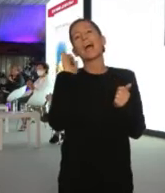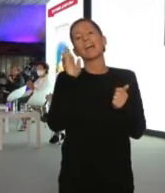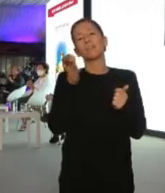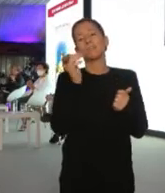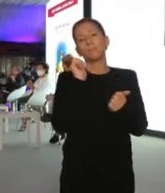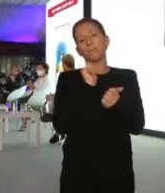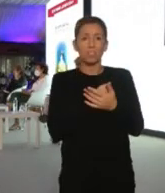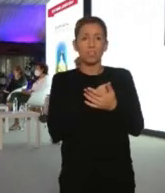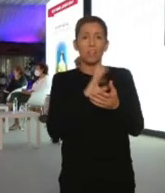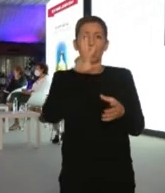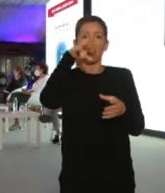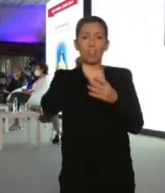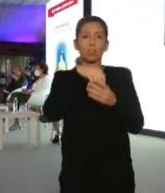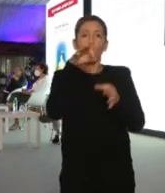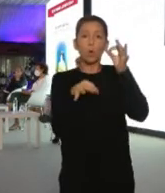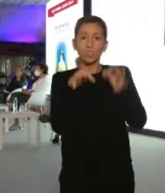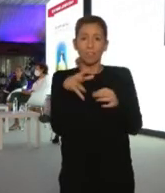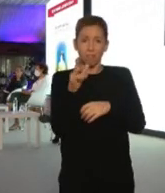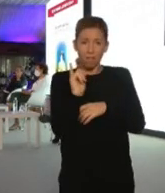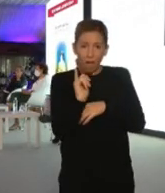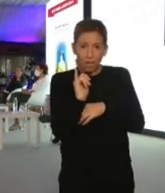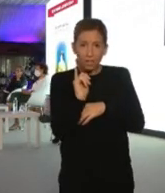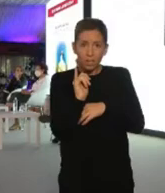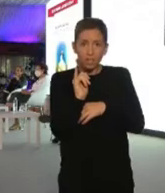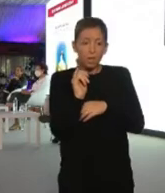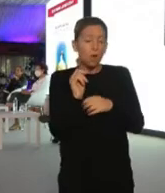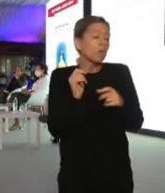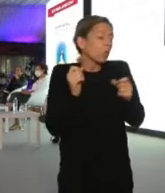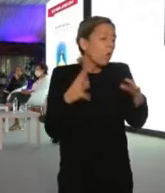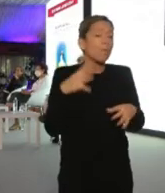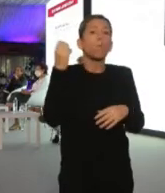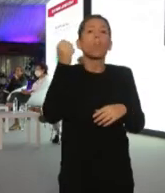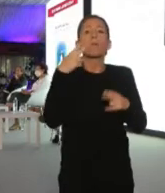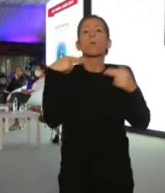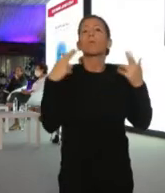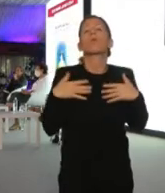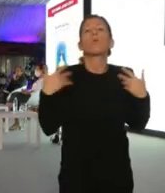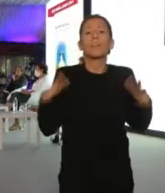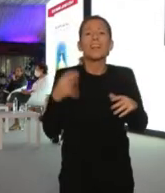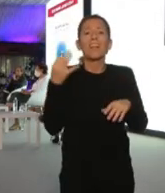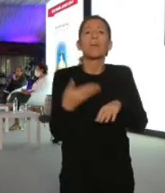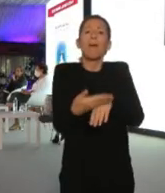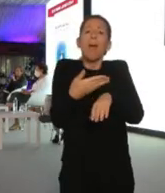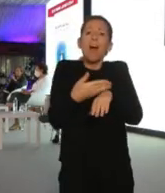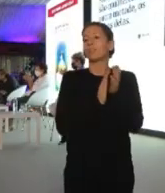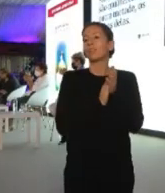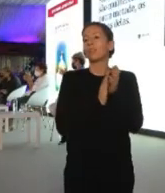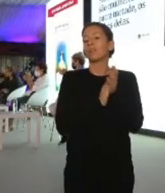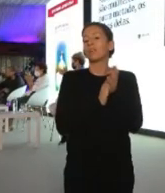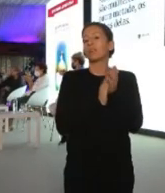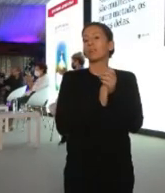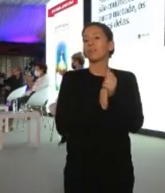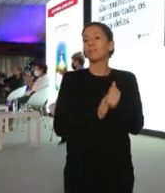debe estar en la justicia, como que hay otro poder público, debe tener una formación con perspectiva de serio.